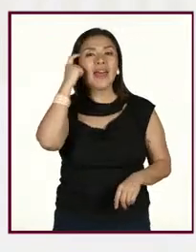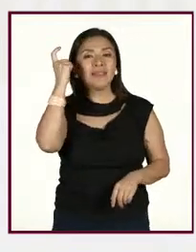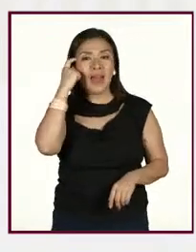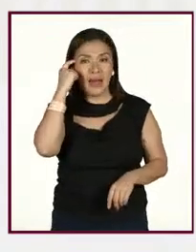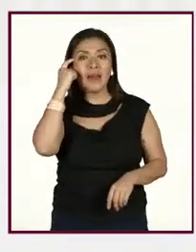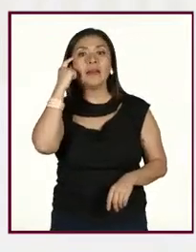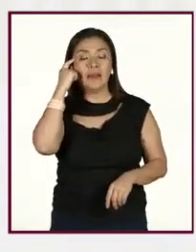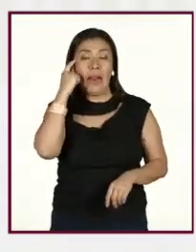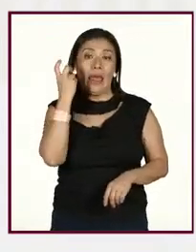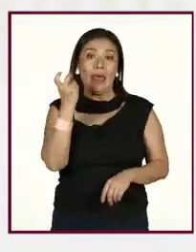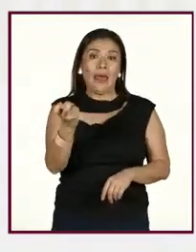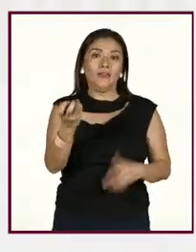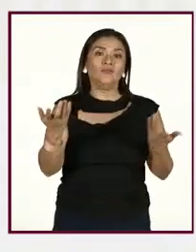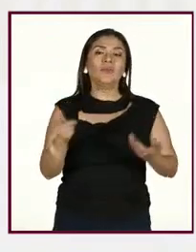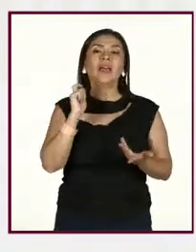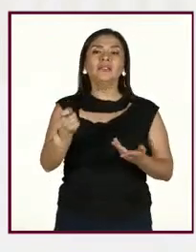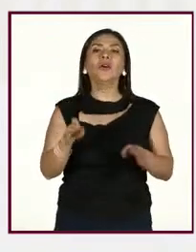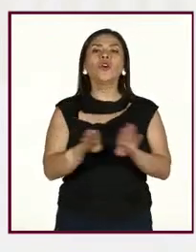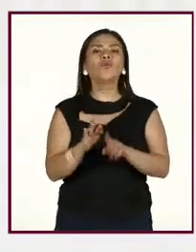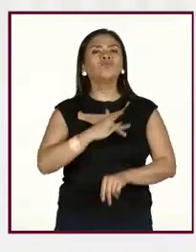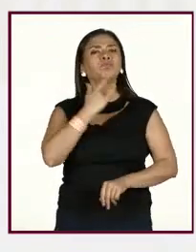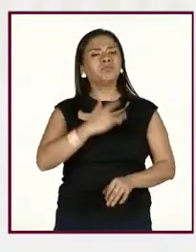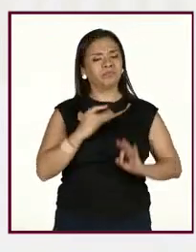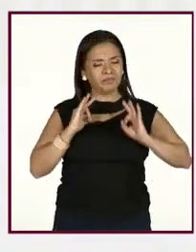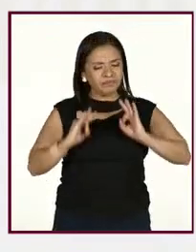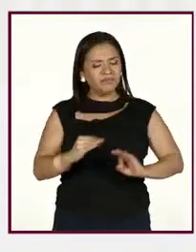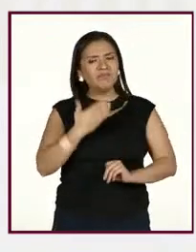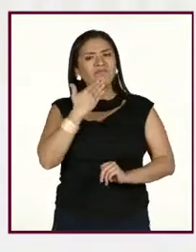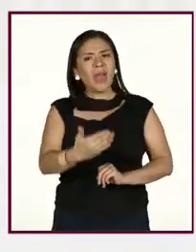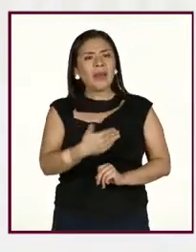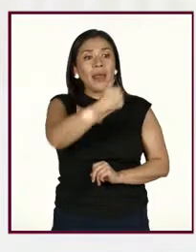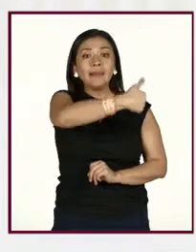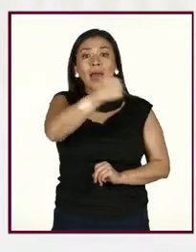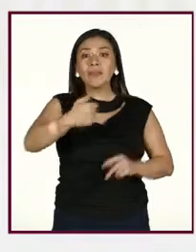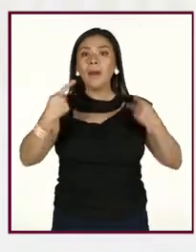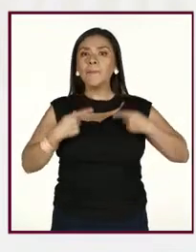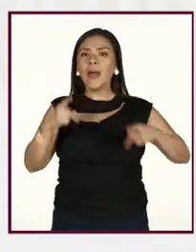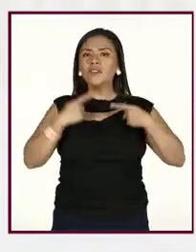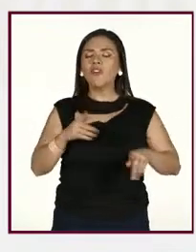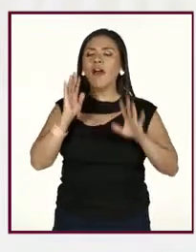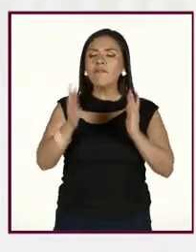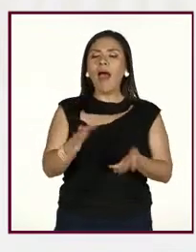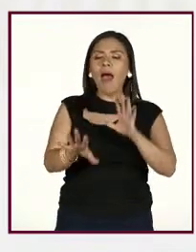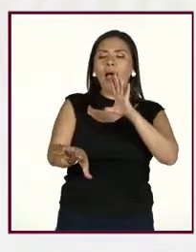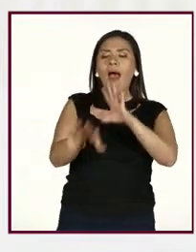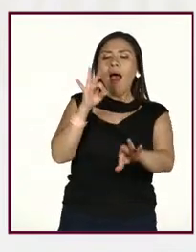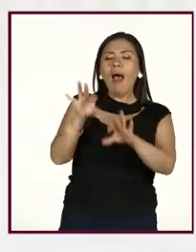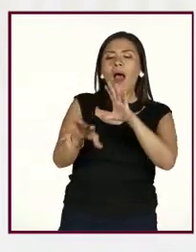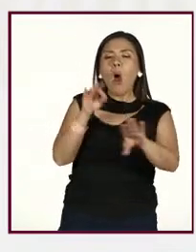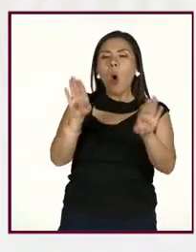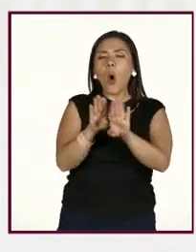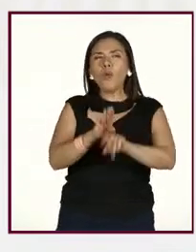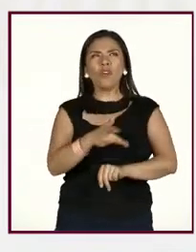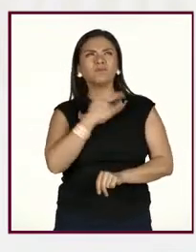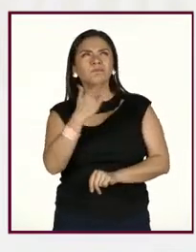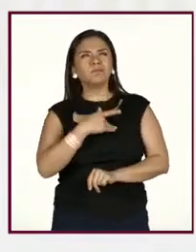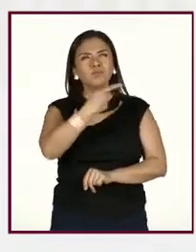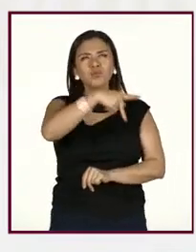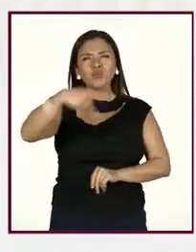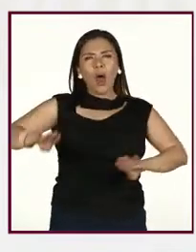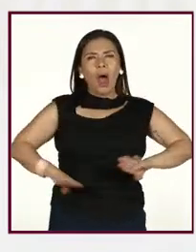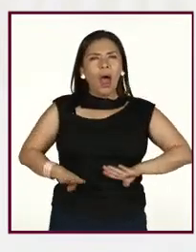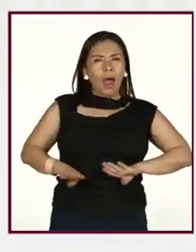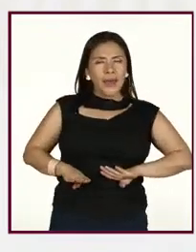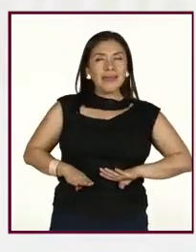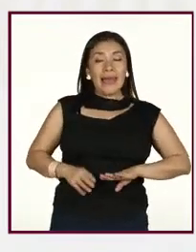el cual, bueno, pues es el estado de bienestar en el cual el individuo se da cuenta y aplica sus aptitudes, que